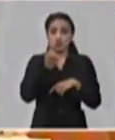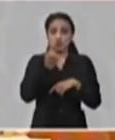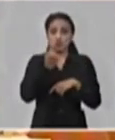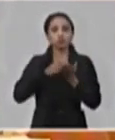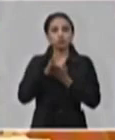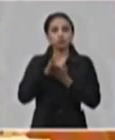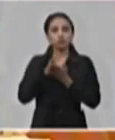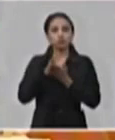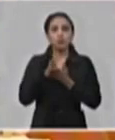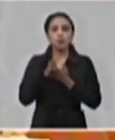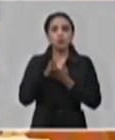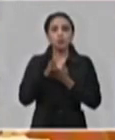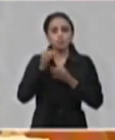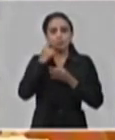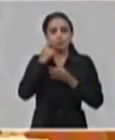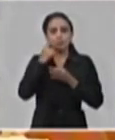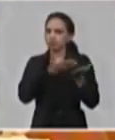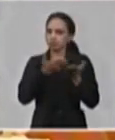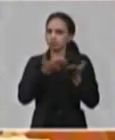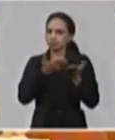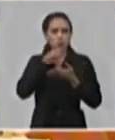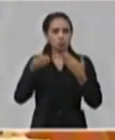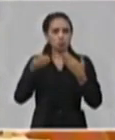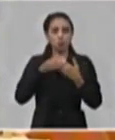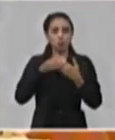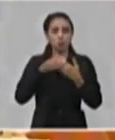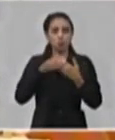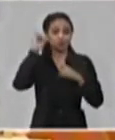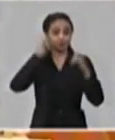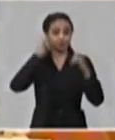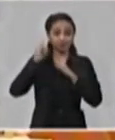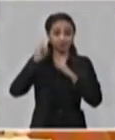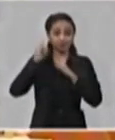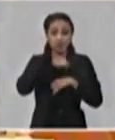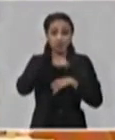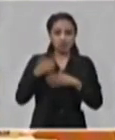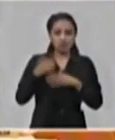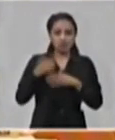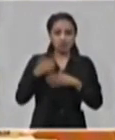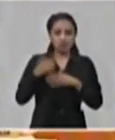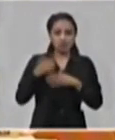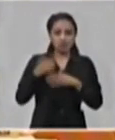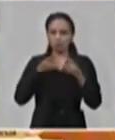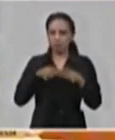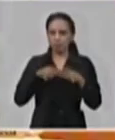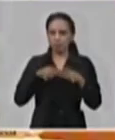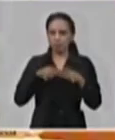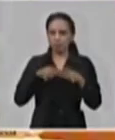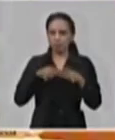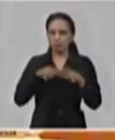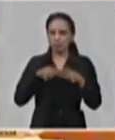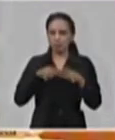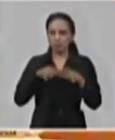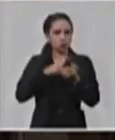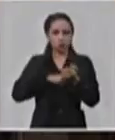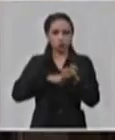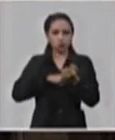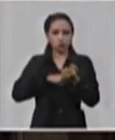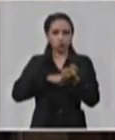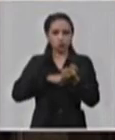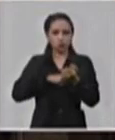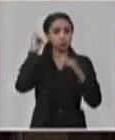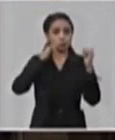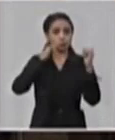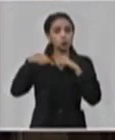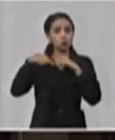recibiendo por nuestra frontera a los visitantes que provienen de esa nación, como lo hacemos con los que provienen